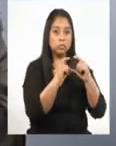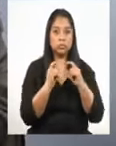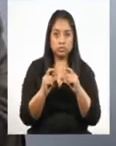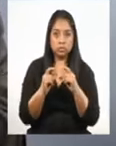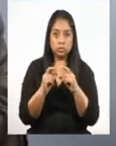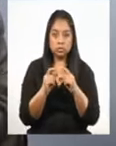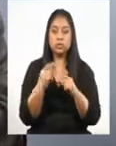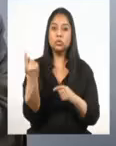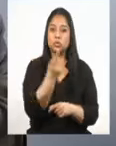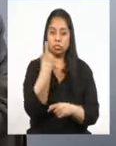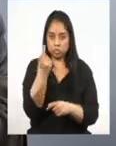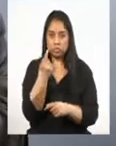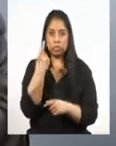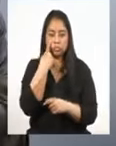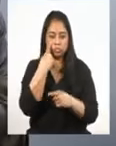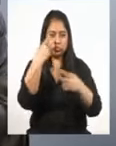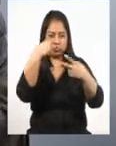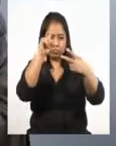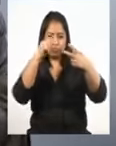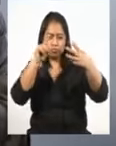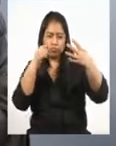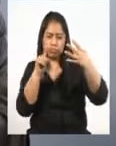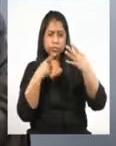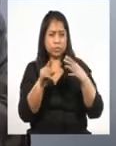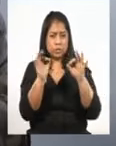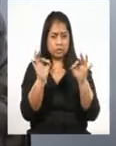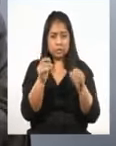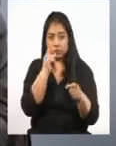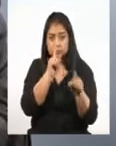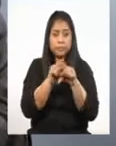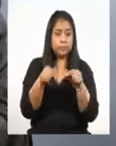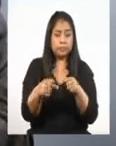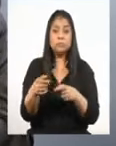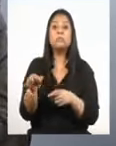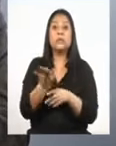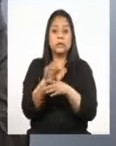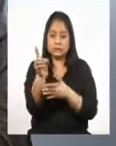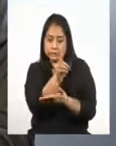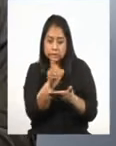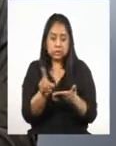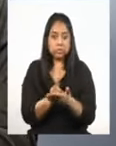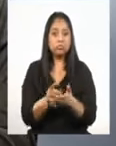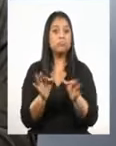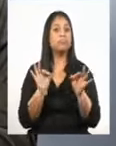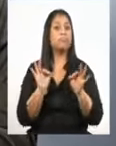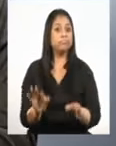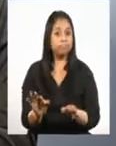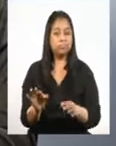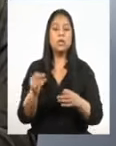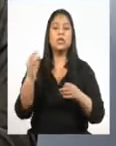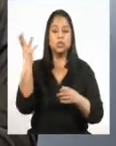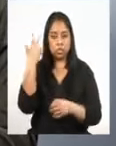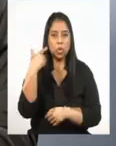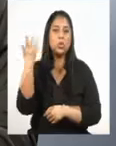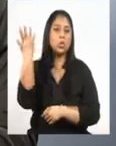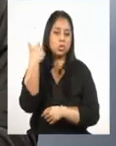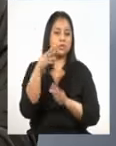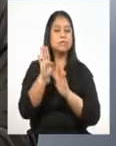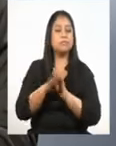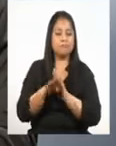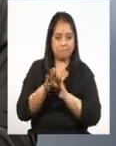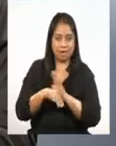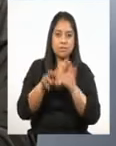hacemos que los protocolos que se han diseñado funcionen, vamos a tener cada día menos casos